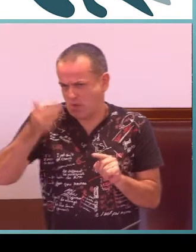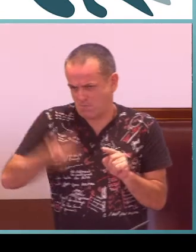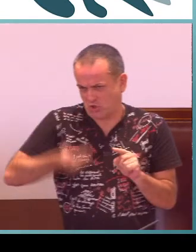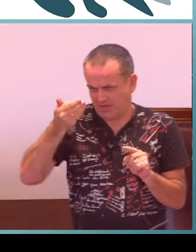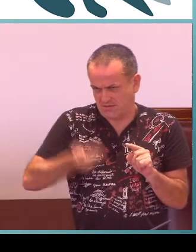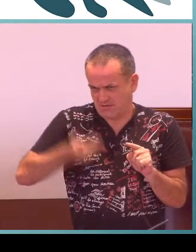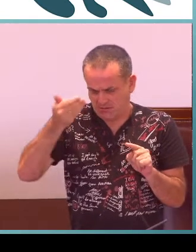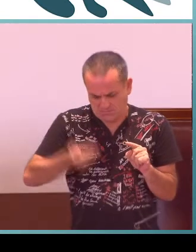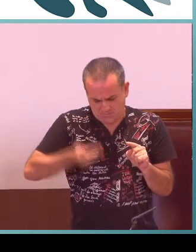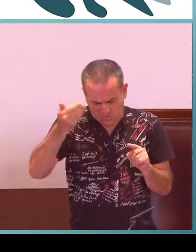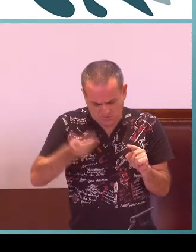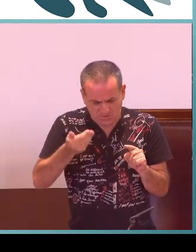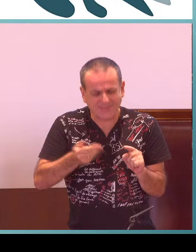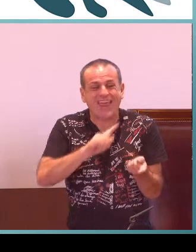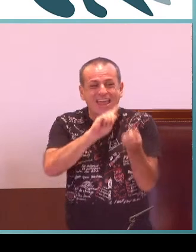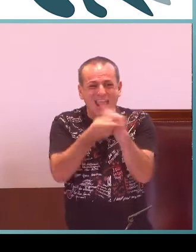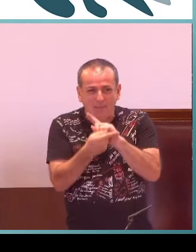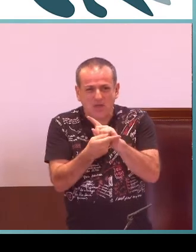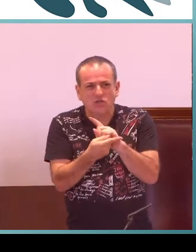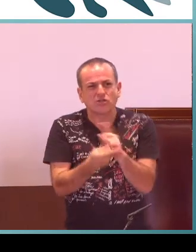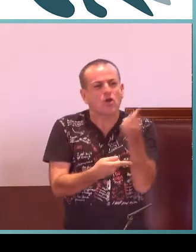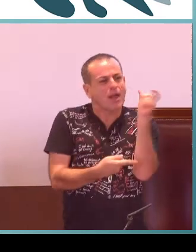Dentro ha habido cambios bastante importantes.